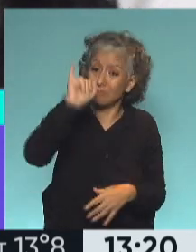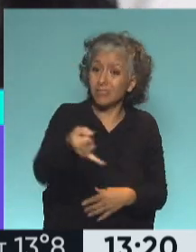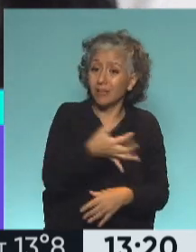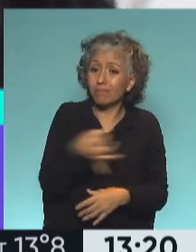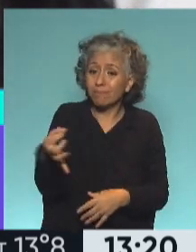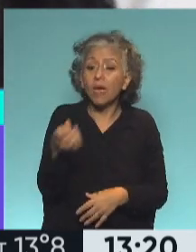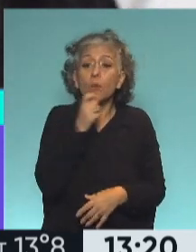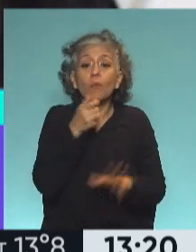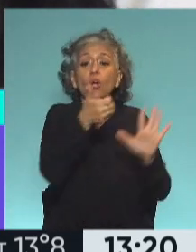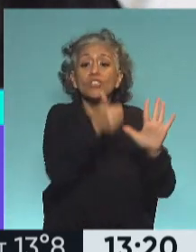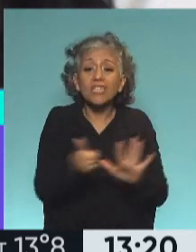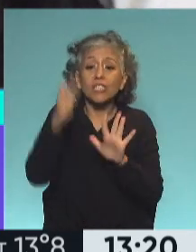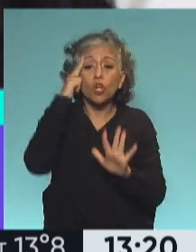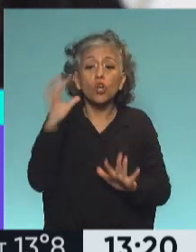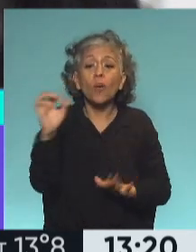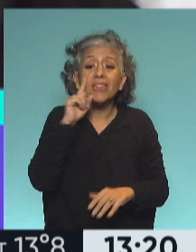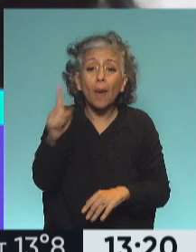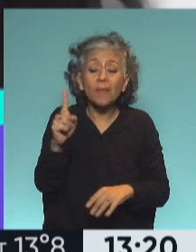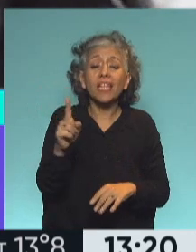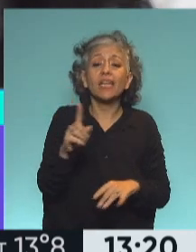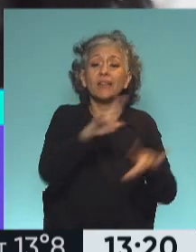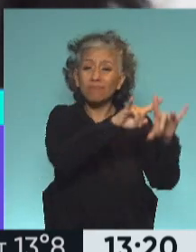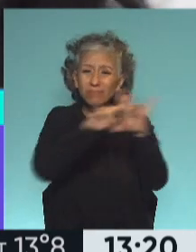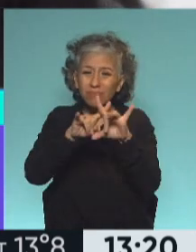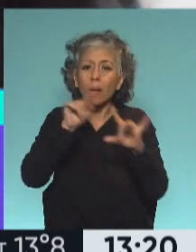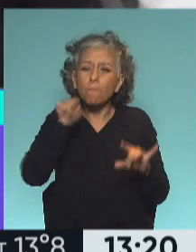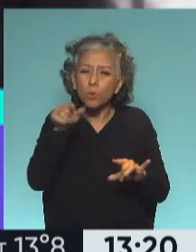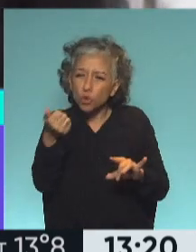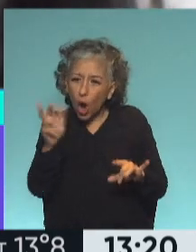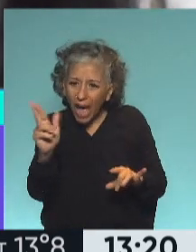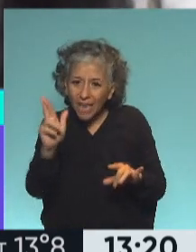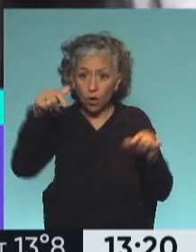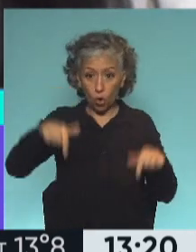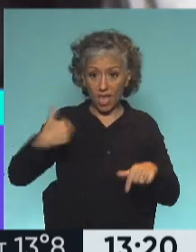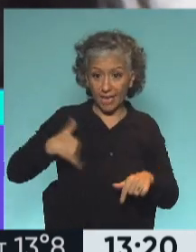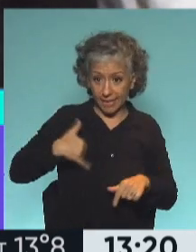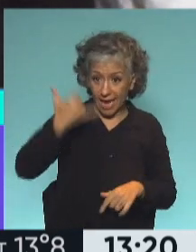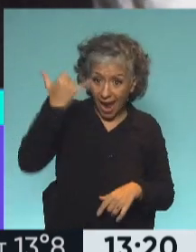Mirá, tenemos 690.000 sitios.ar hoy en la Argentina.